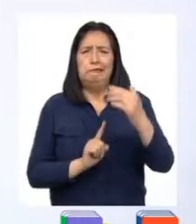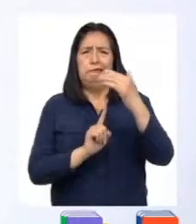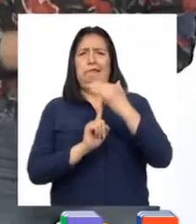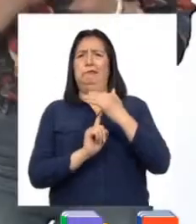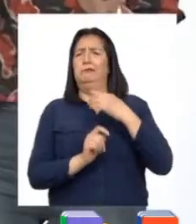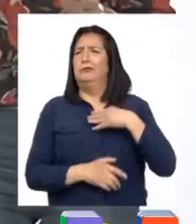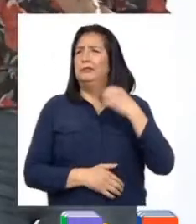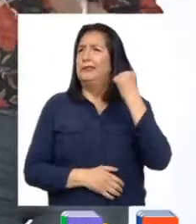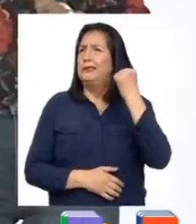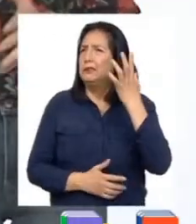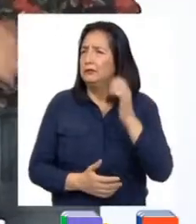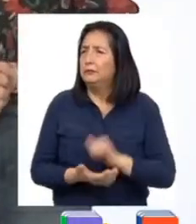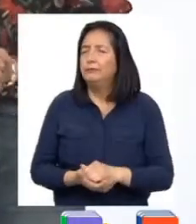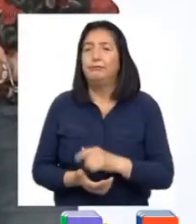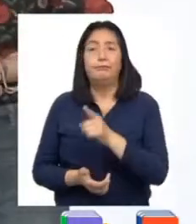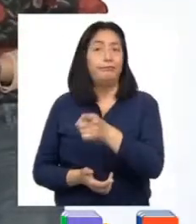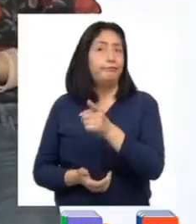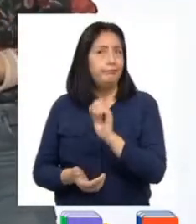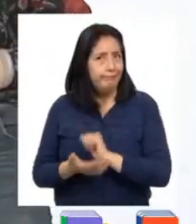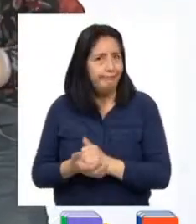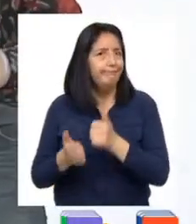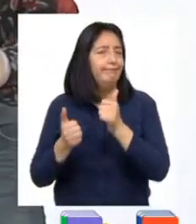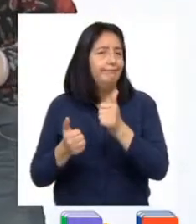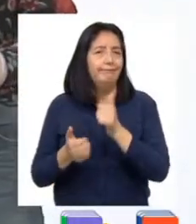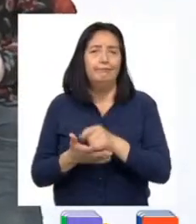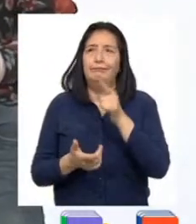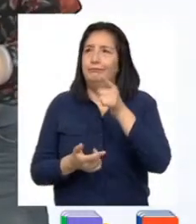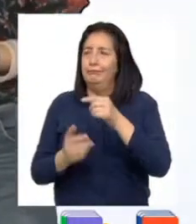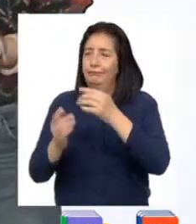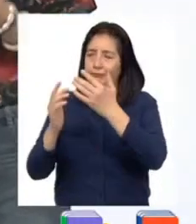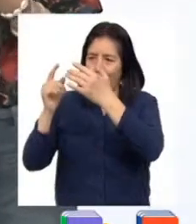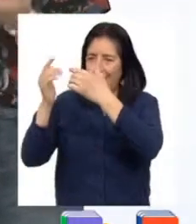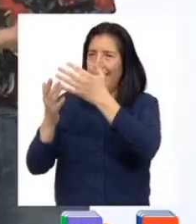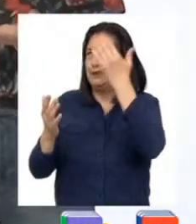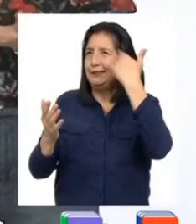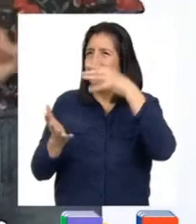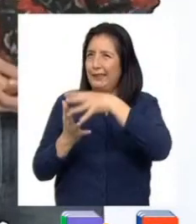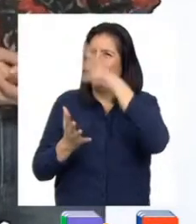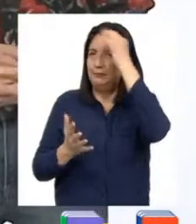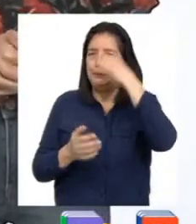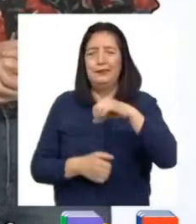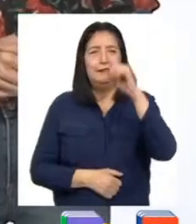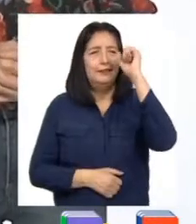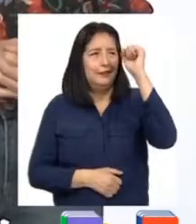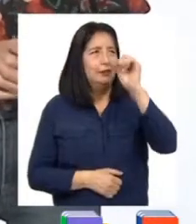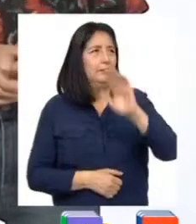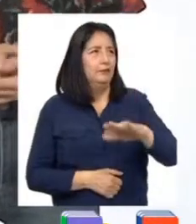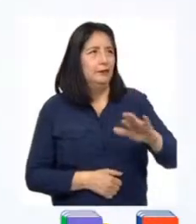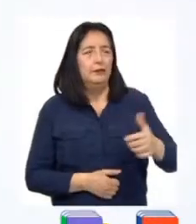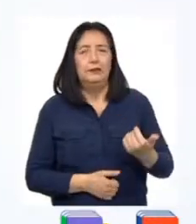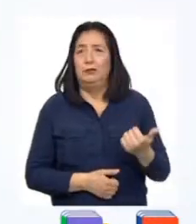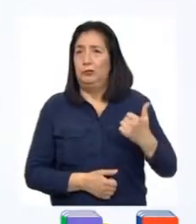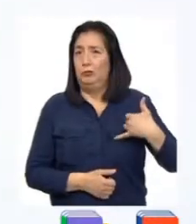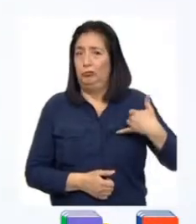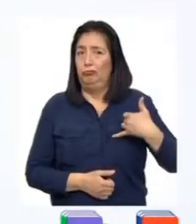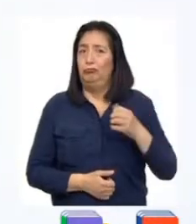derechos. ¡Qué bueno que justamente en una de las actividades anteriores aprendimos sobre los derechos del niño y del adolescente!